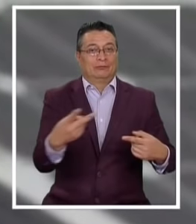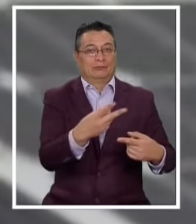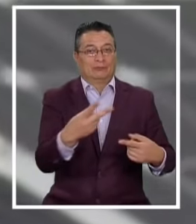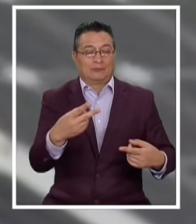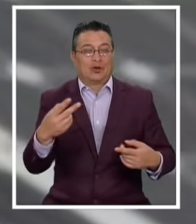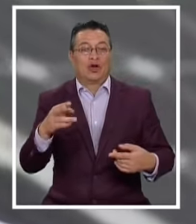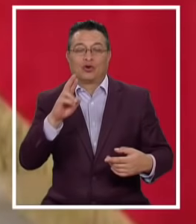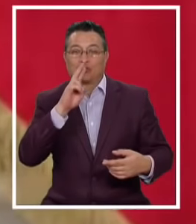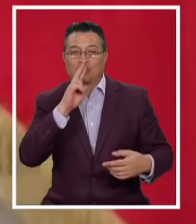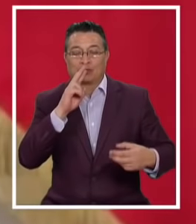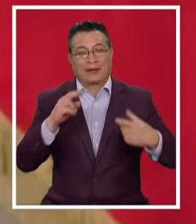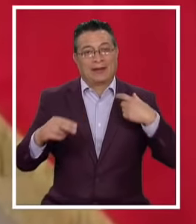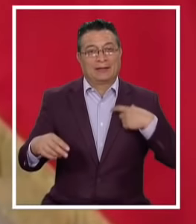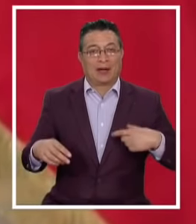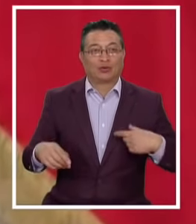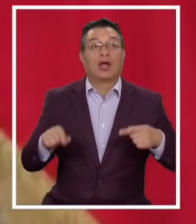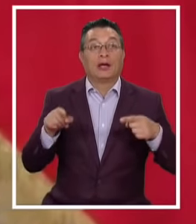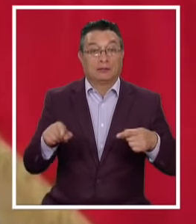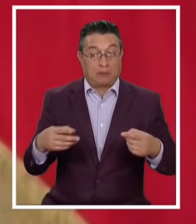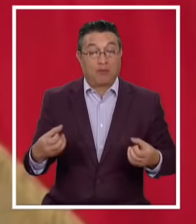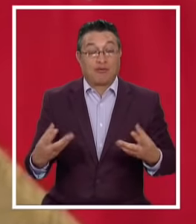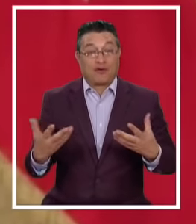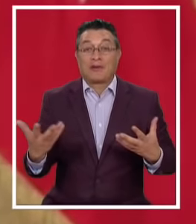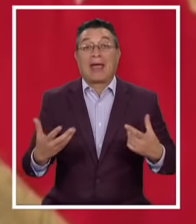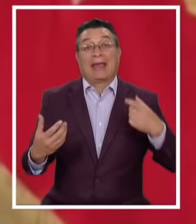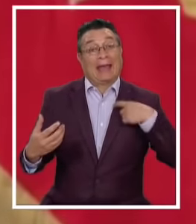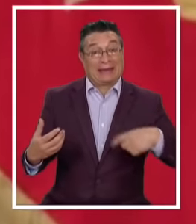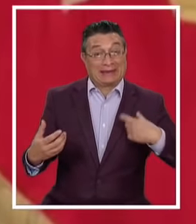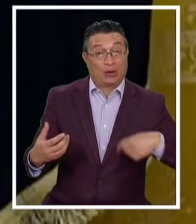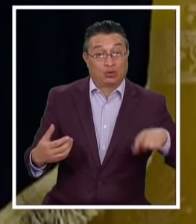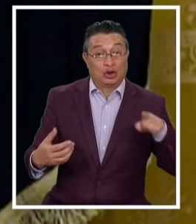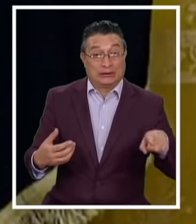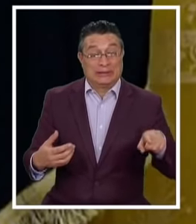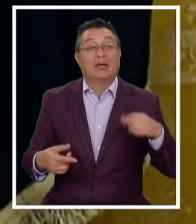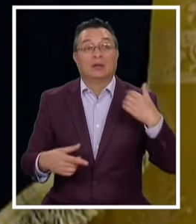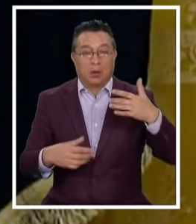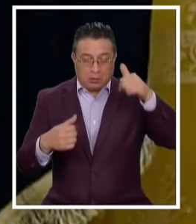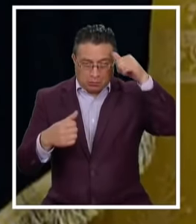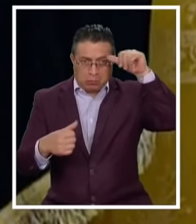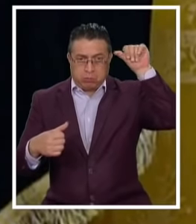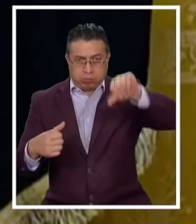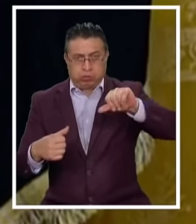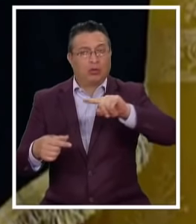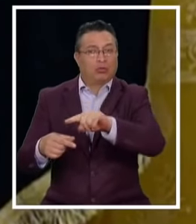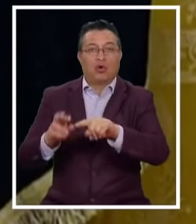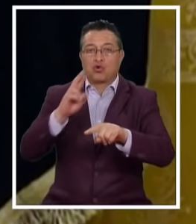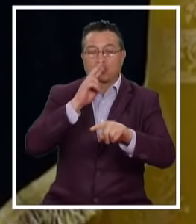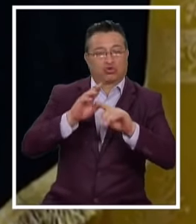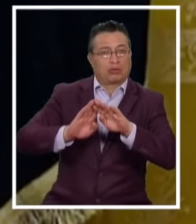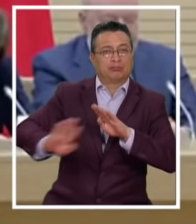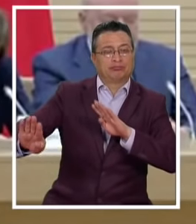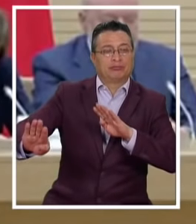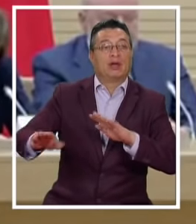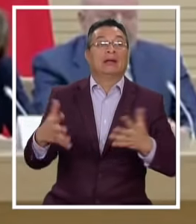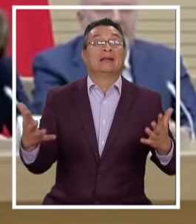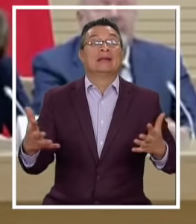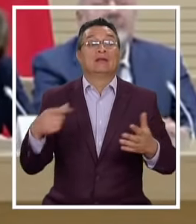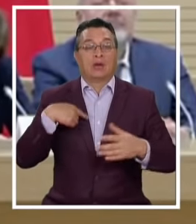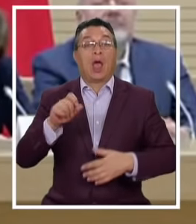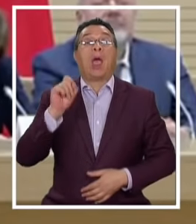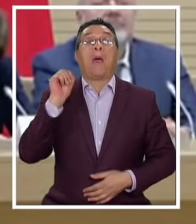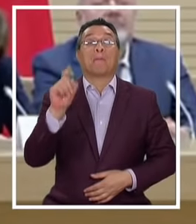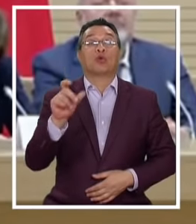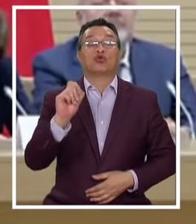Kremlin Precisamente esto último Provocó que Estados Unidos Anunciara una serie De sanciones contra Moscú Entre ellas está La